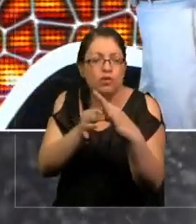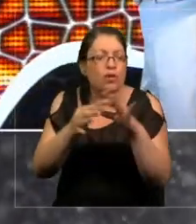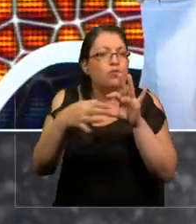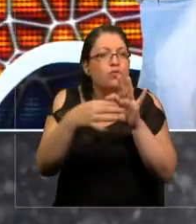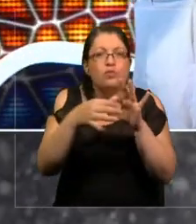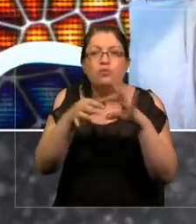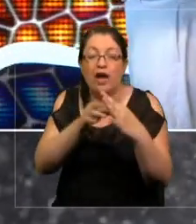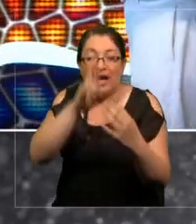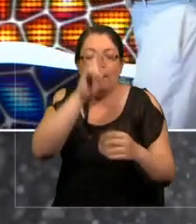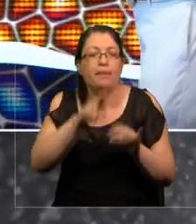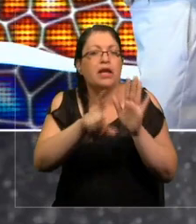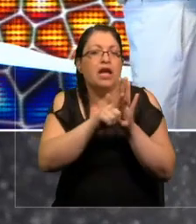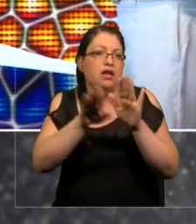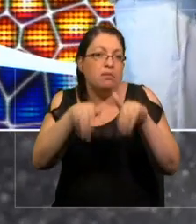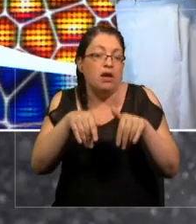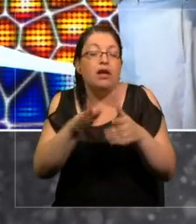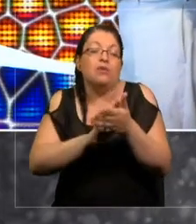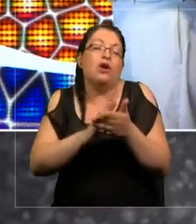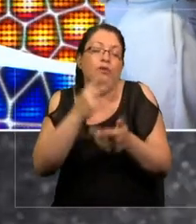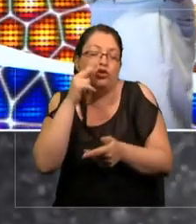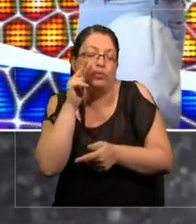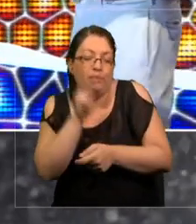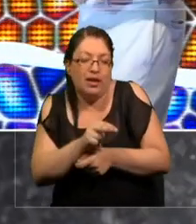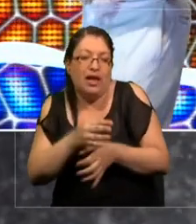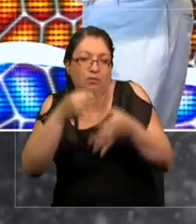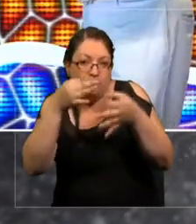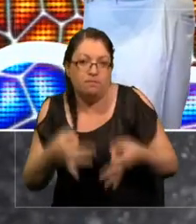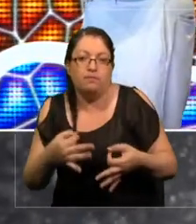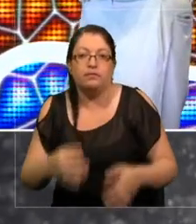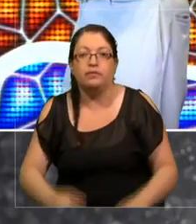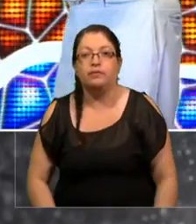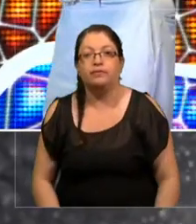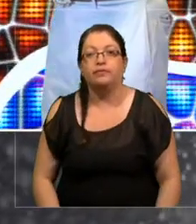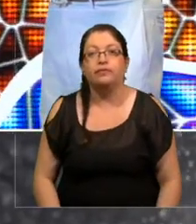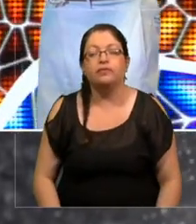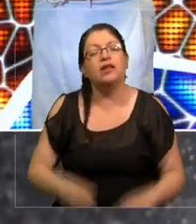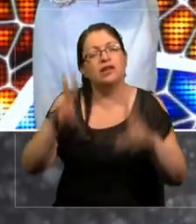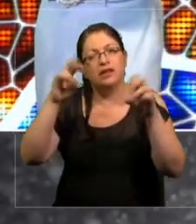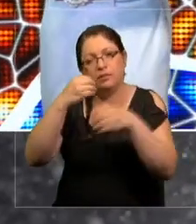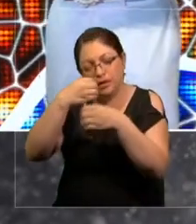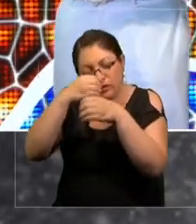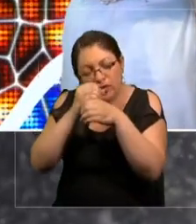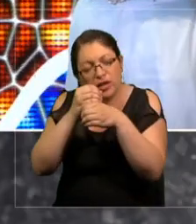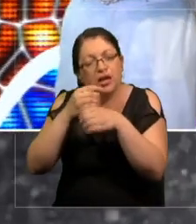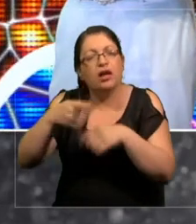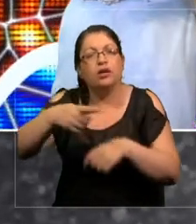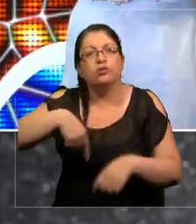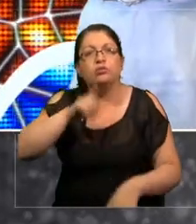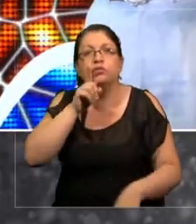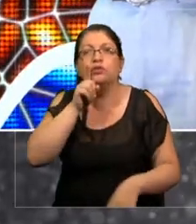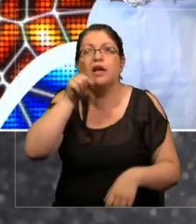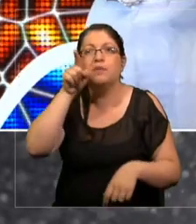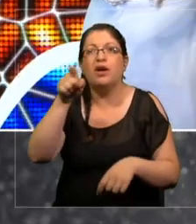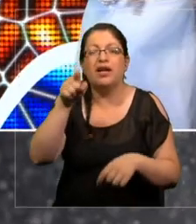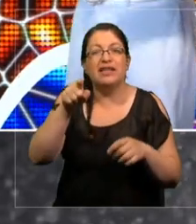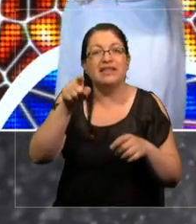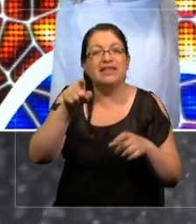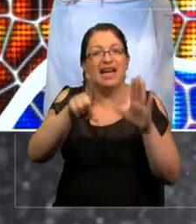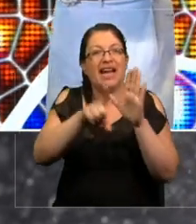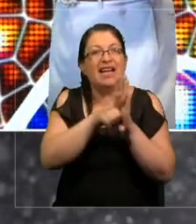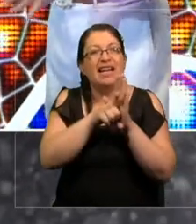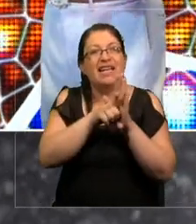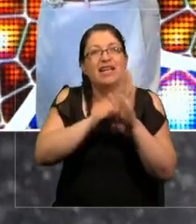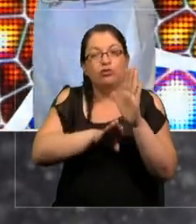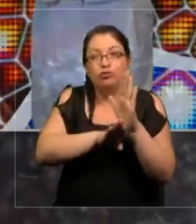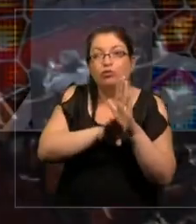Si uno mira de manera correcta. En biología tenemos estas escalas, estas leyes de